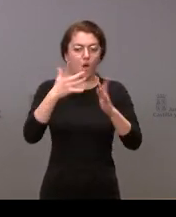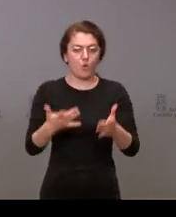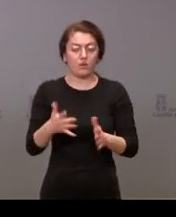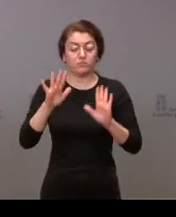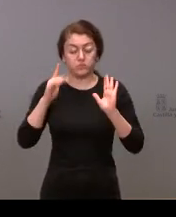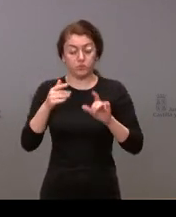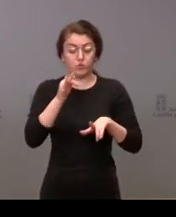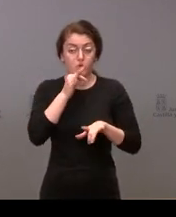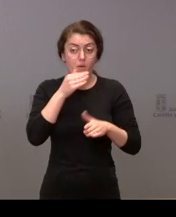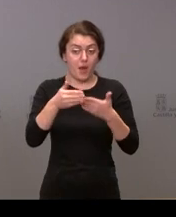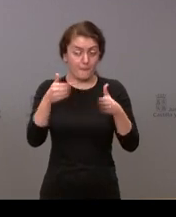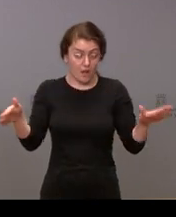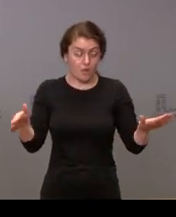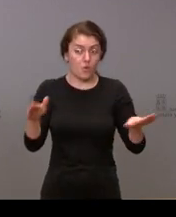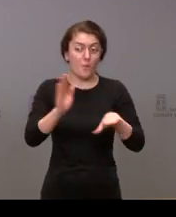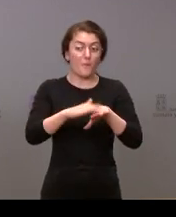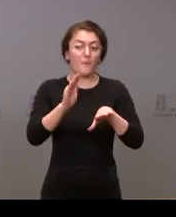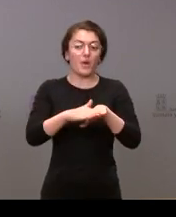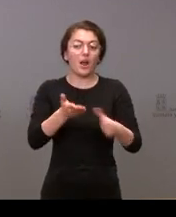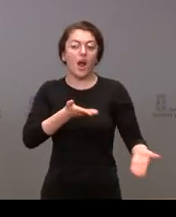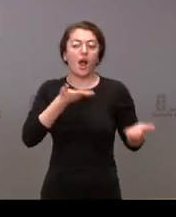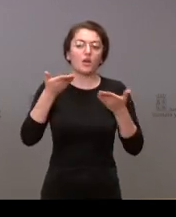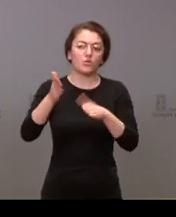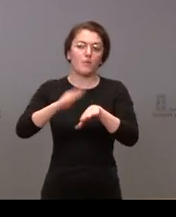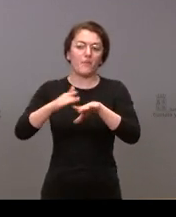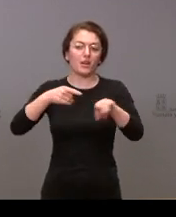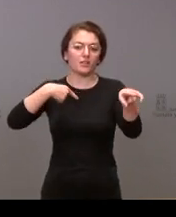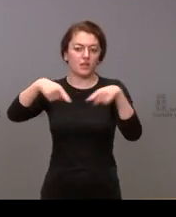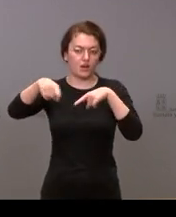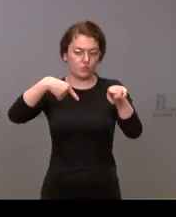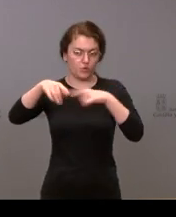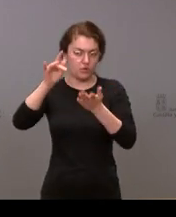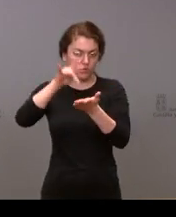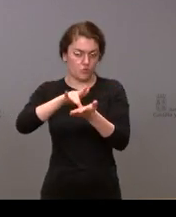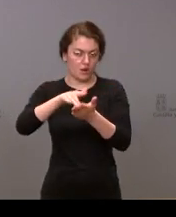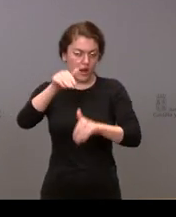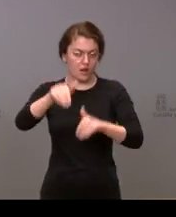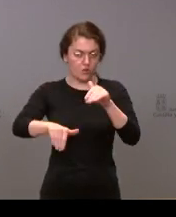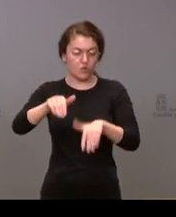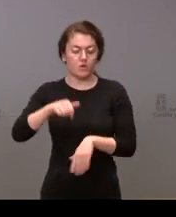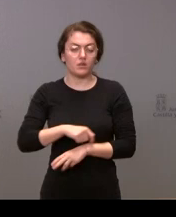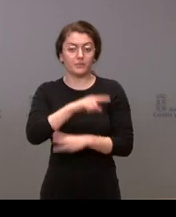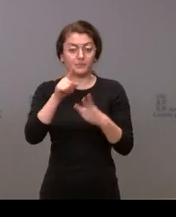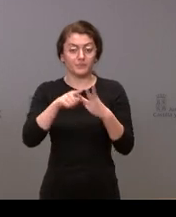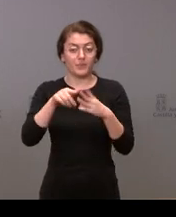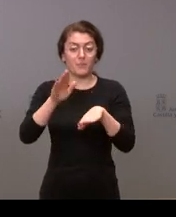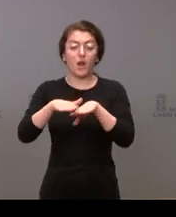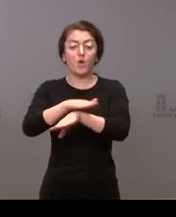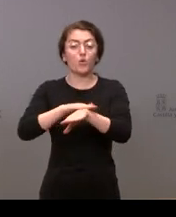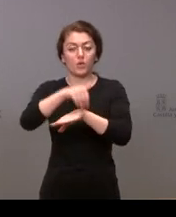sigue abierto la ayuda para el transporte el día de la jornada electoral y para el consejero de sanidad